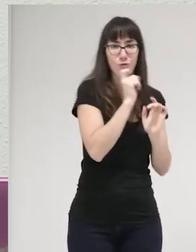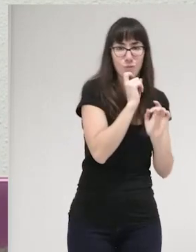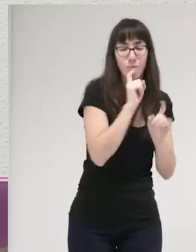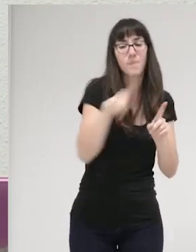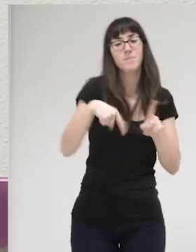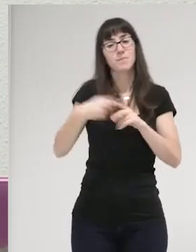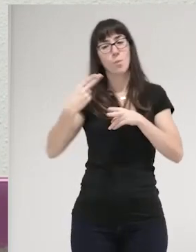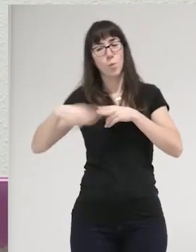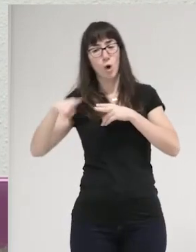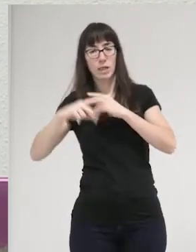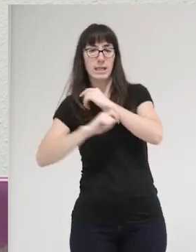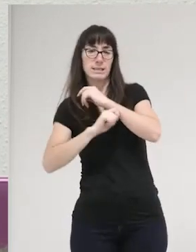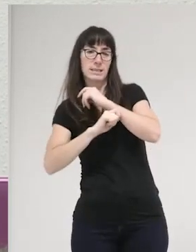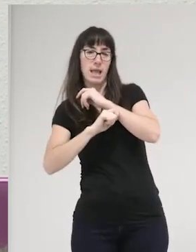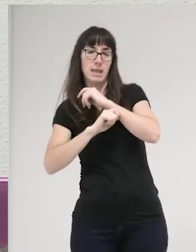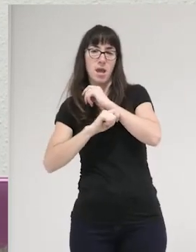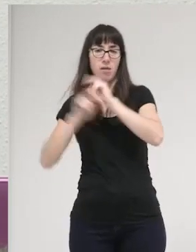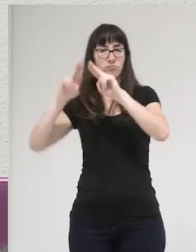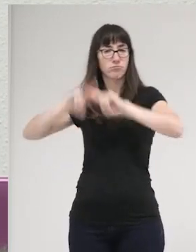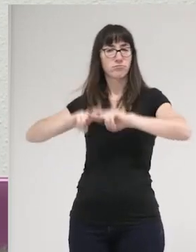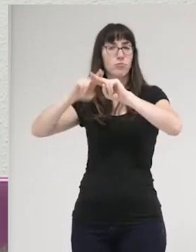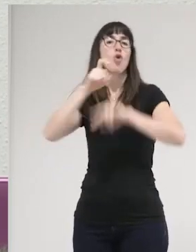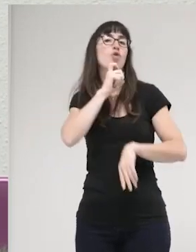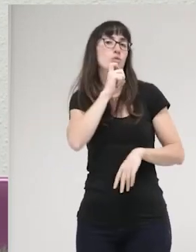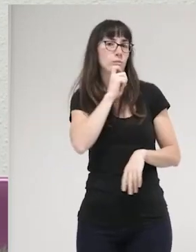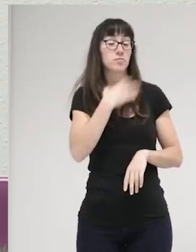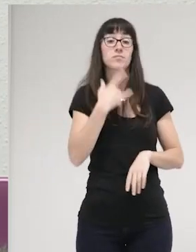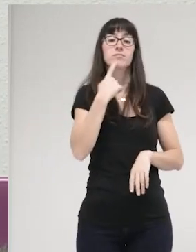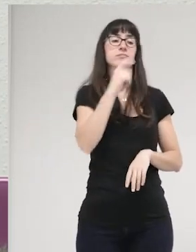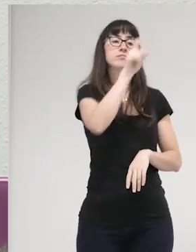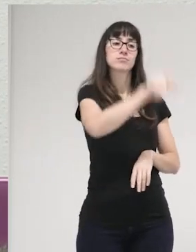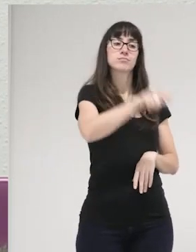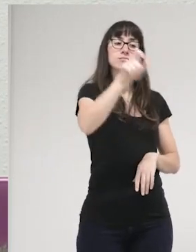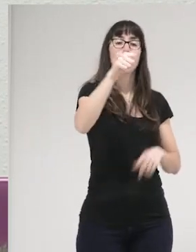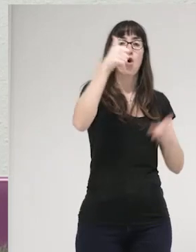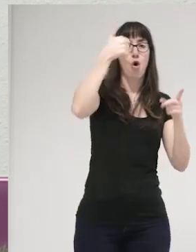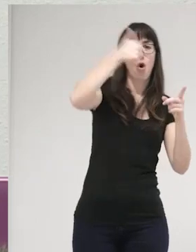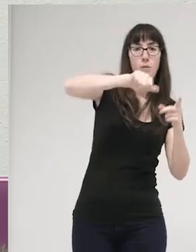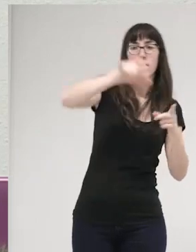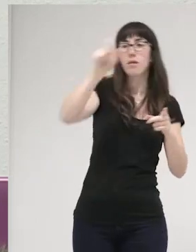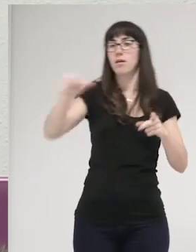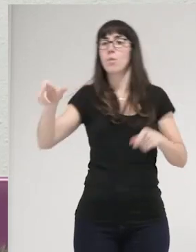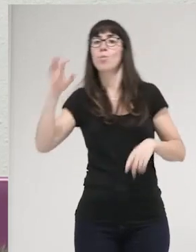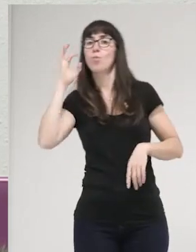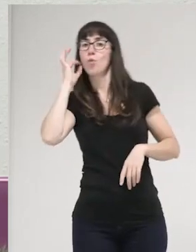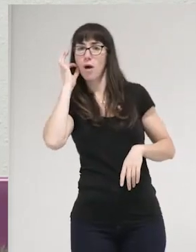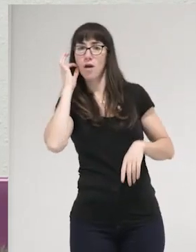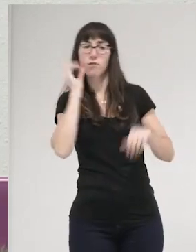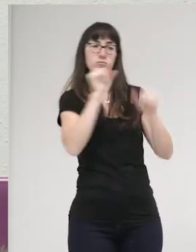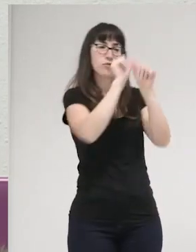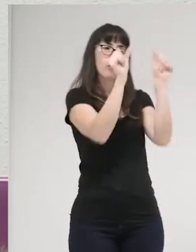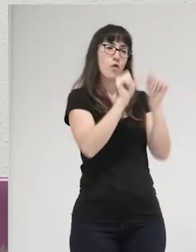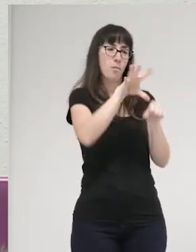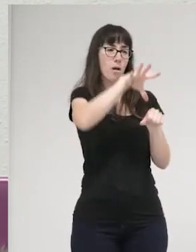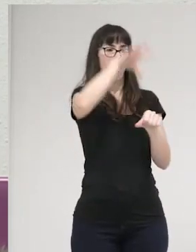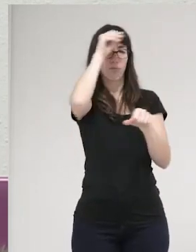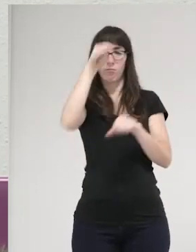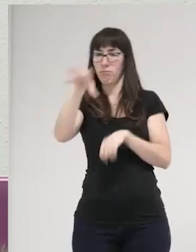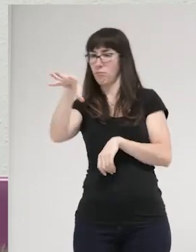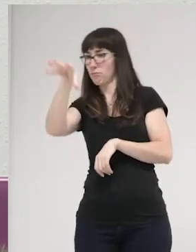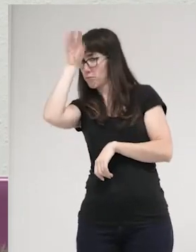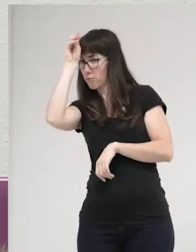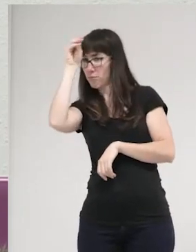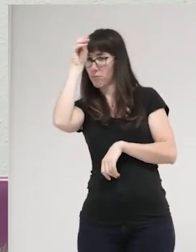políticas es decir qué formas de entender a los sujetos hombre y mujer están favoreciendo que esos sujetos